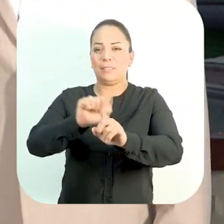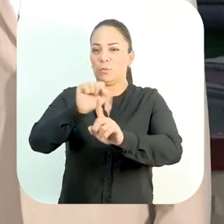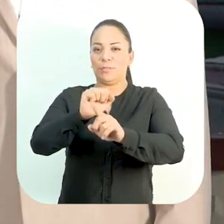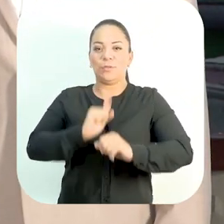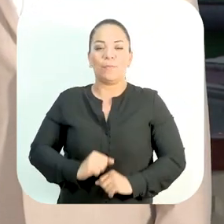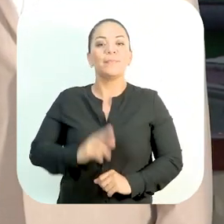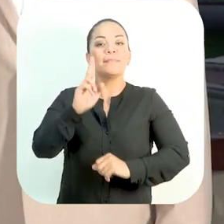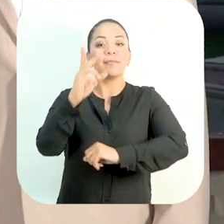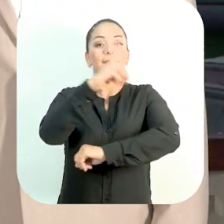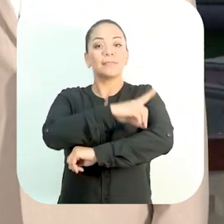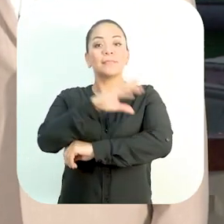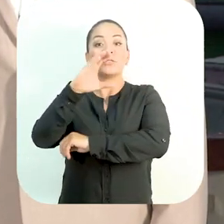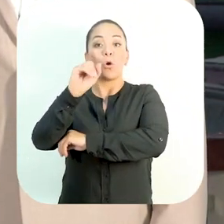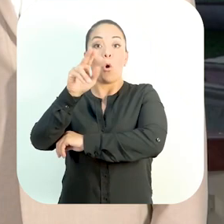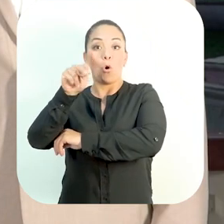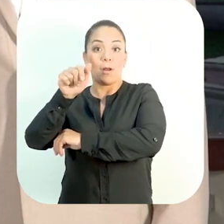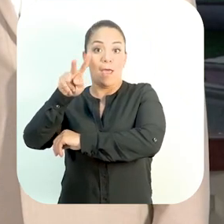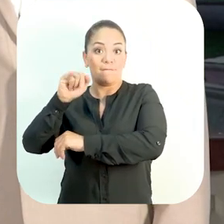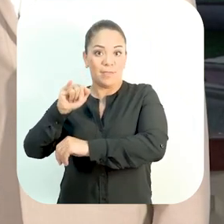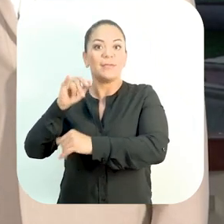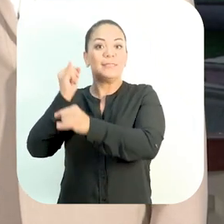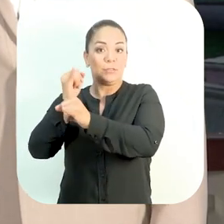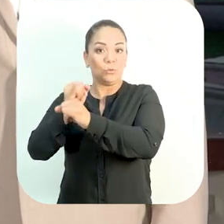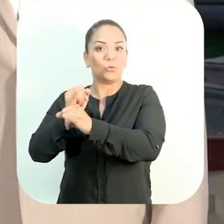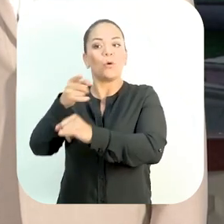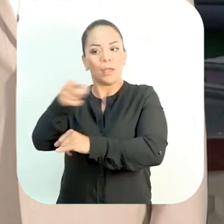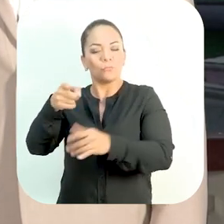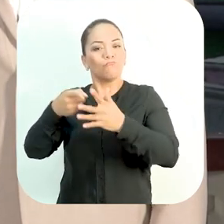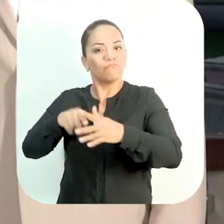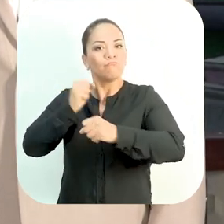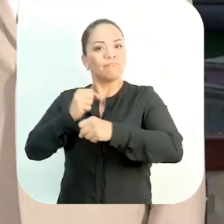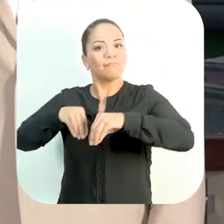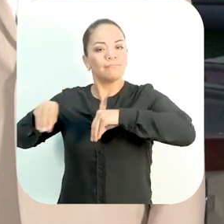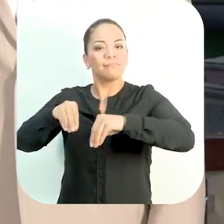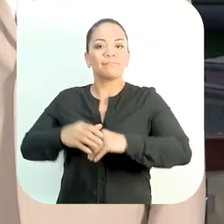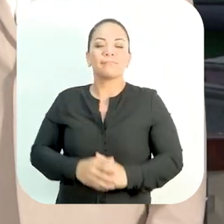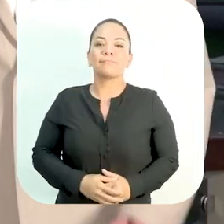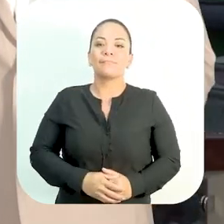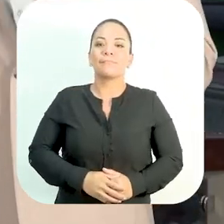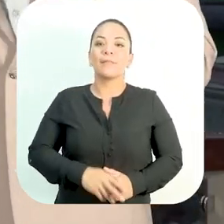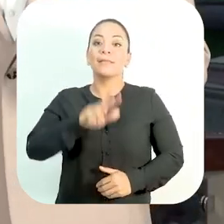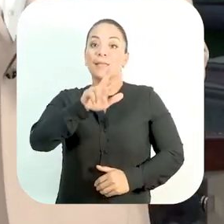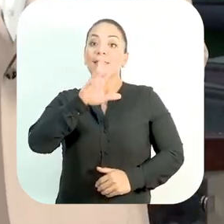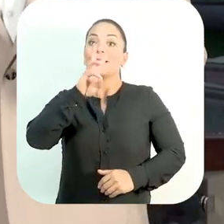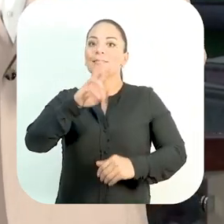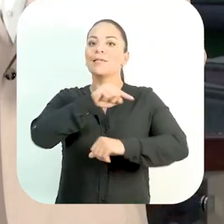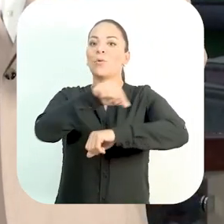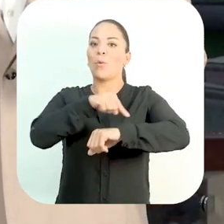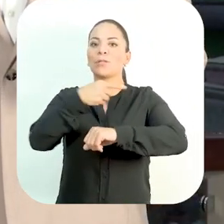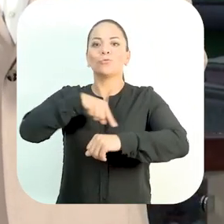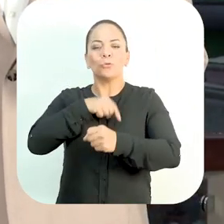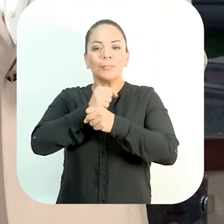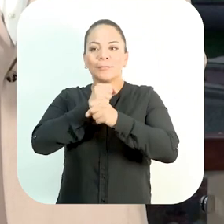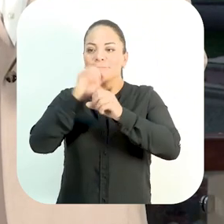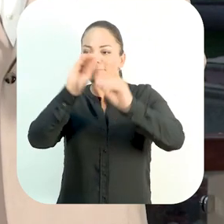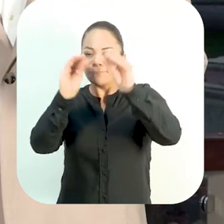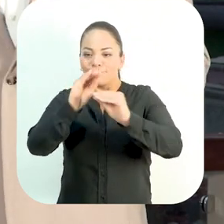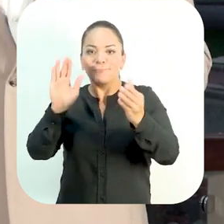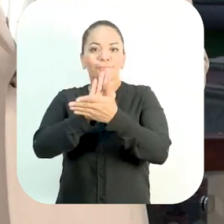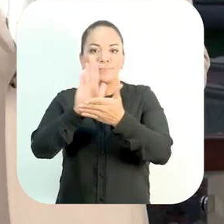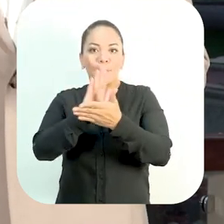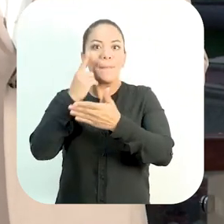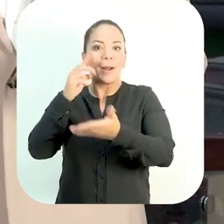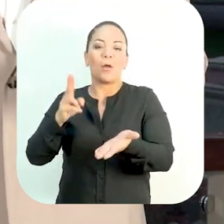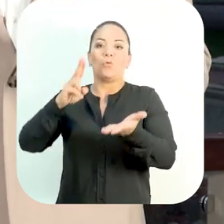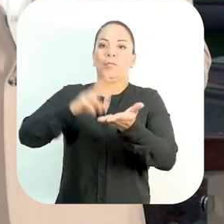estructura del mismo. Ese mismo día, el CONAVI se movió y empezó a trabajar. 36 horas duramos para